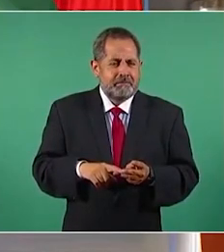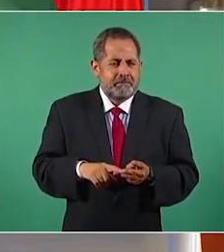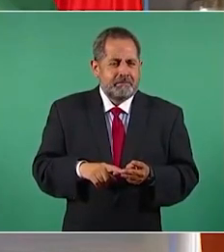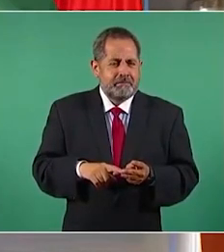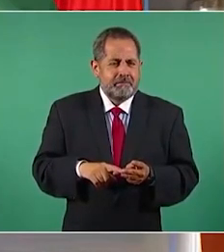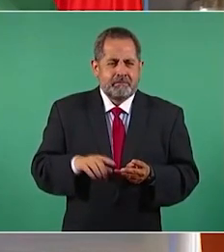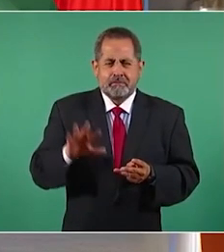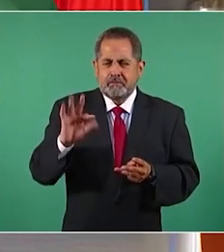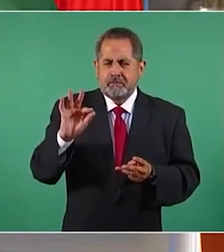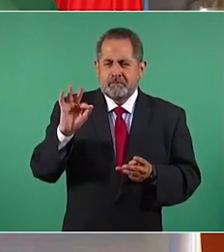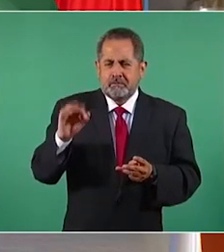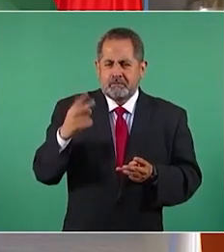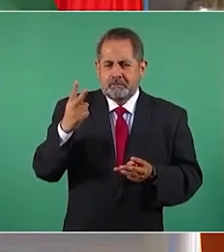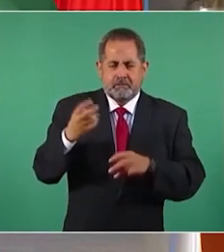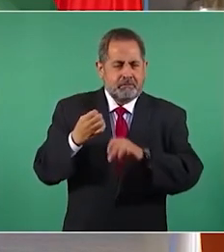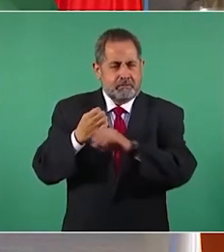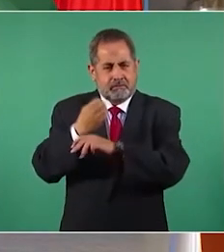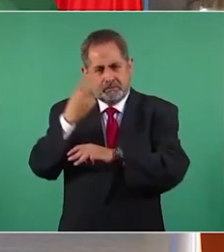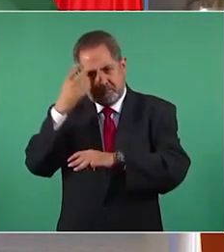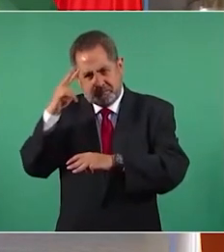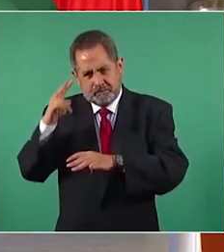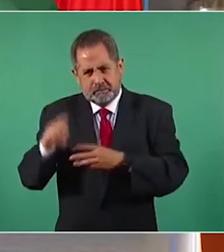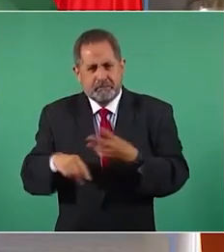42 en el Estado de México